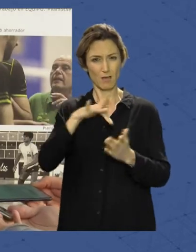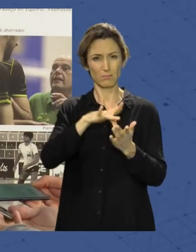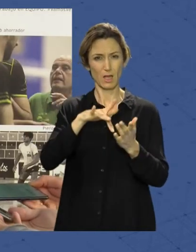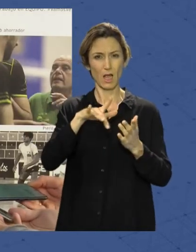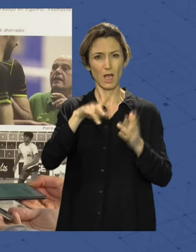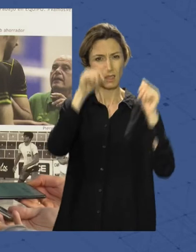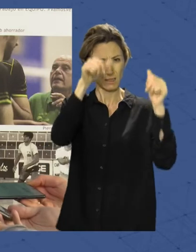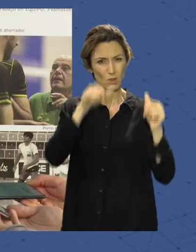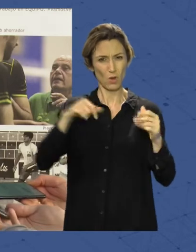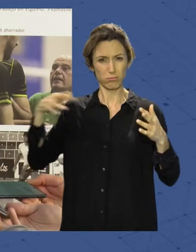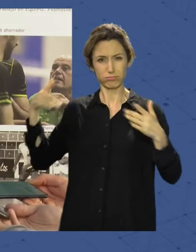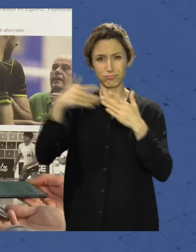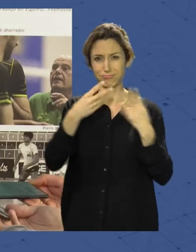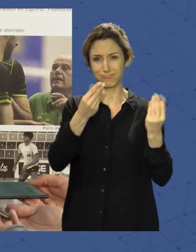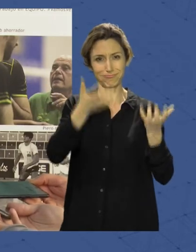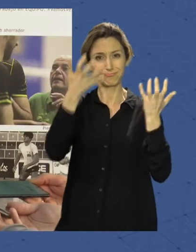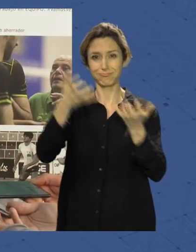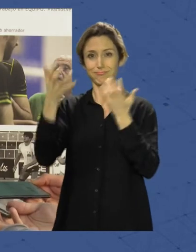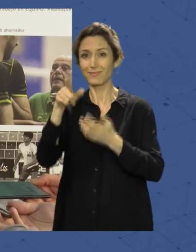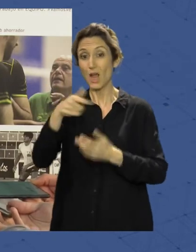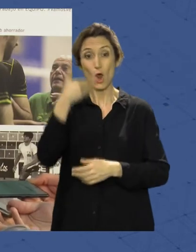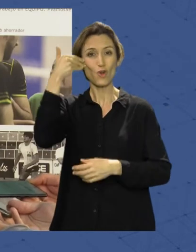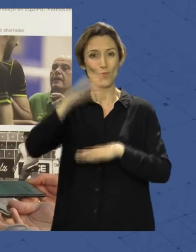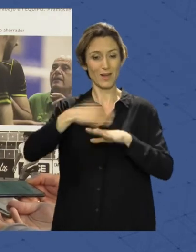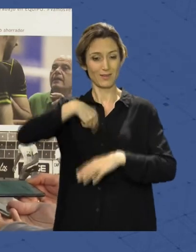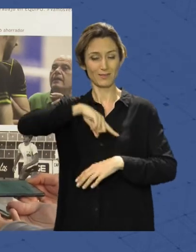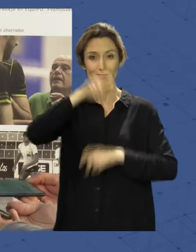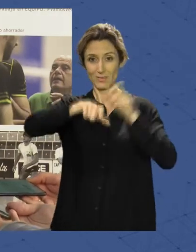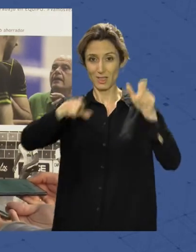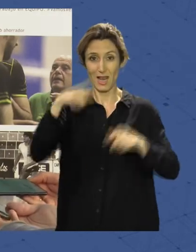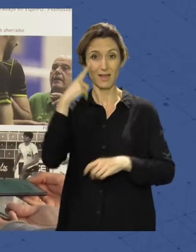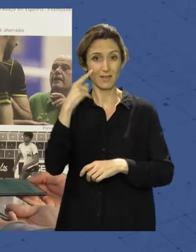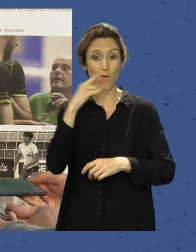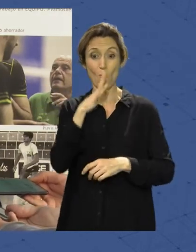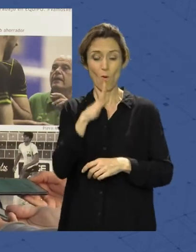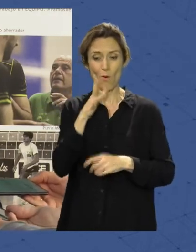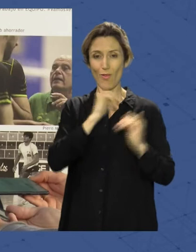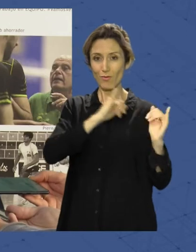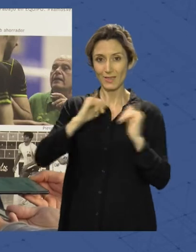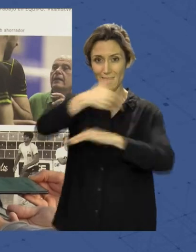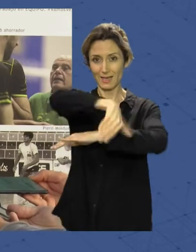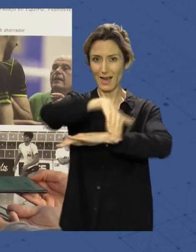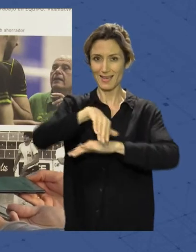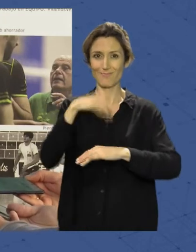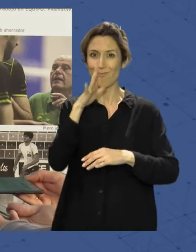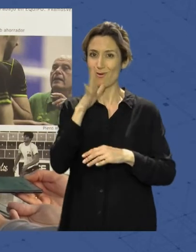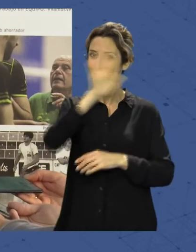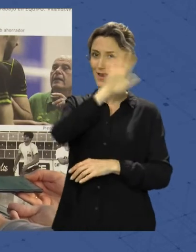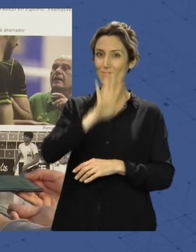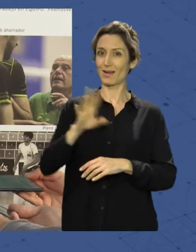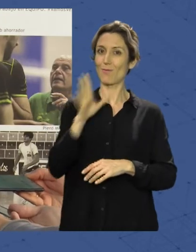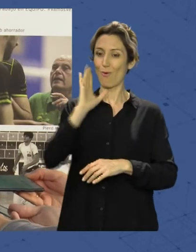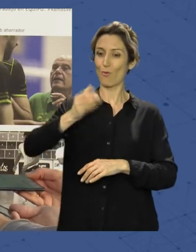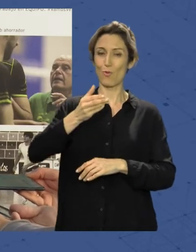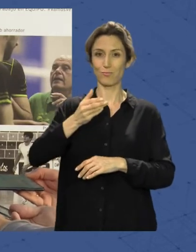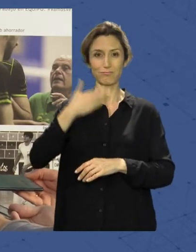a su haber, y sin duda un orgullo para los almerienses que podamos disfrutar en la calle de imágenes históricas de este club, que